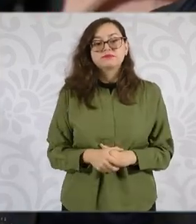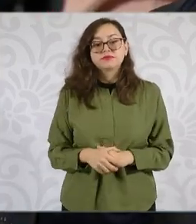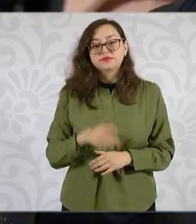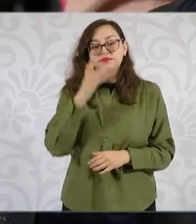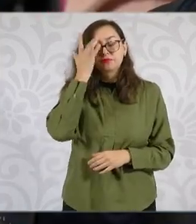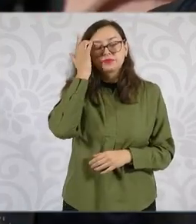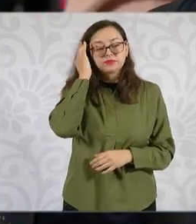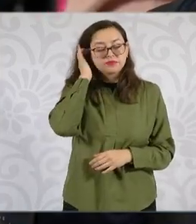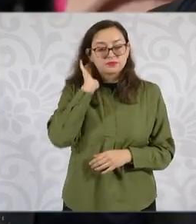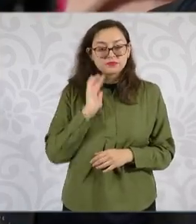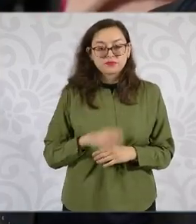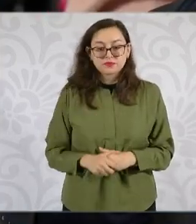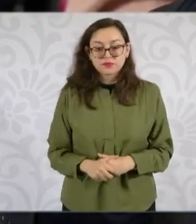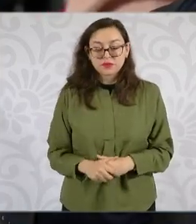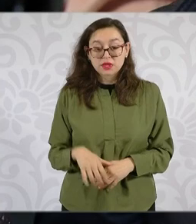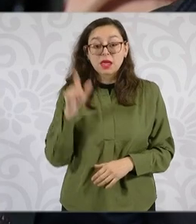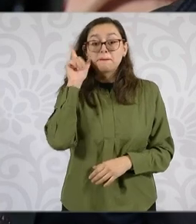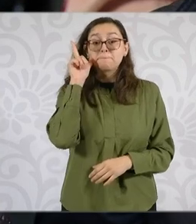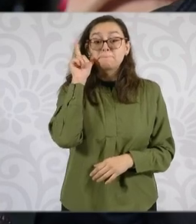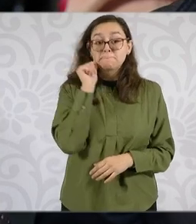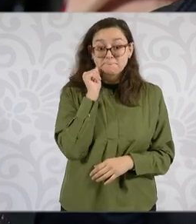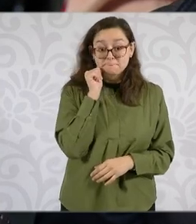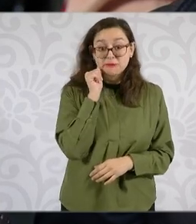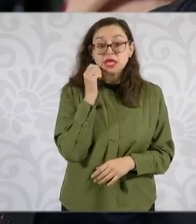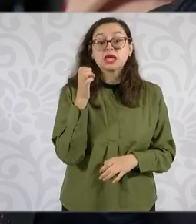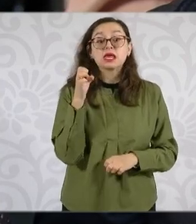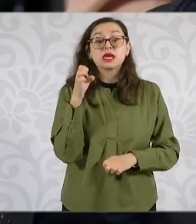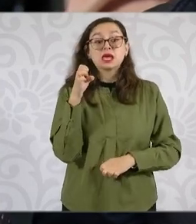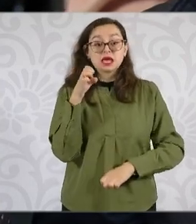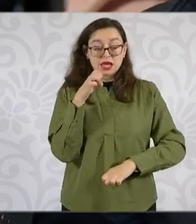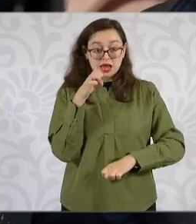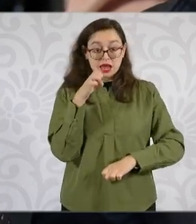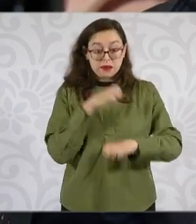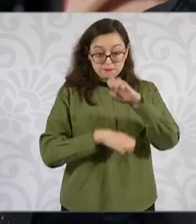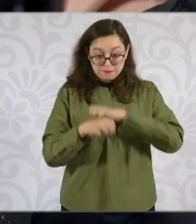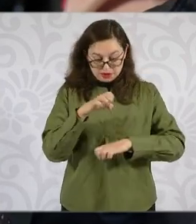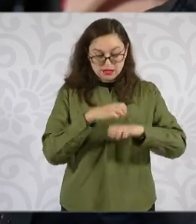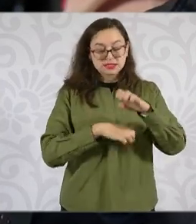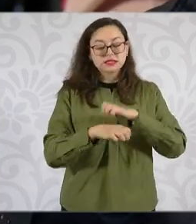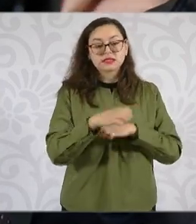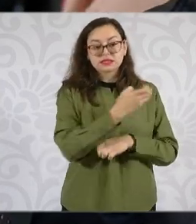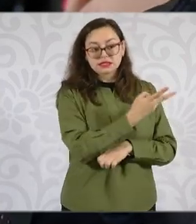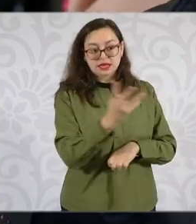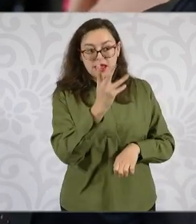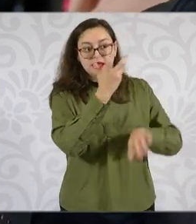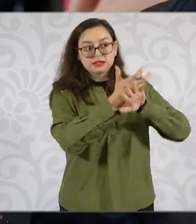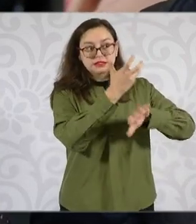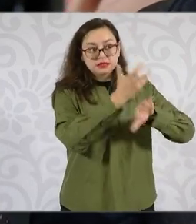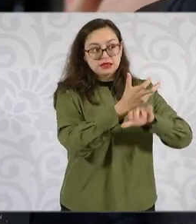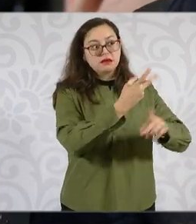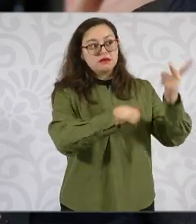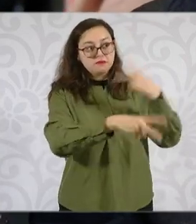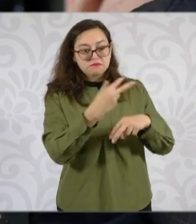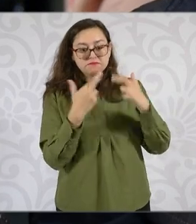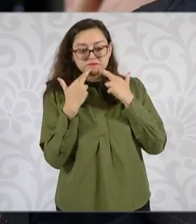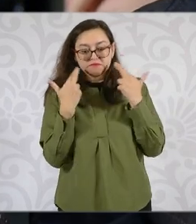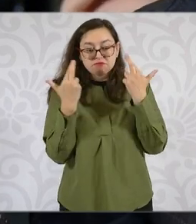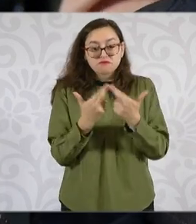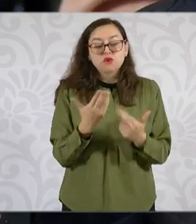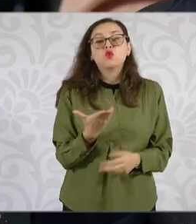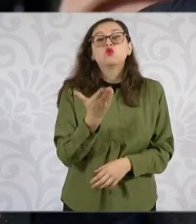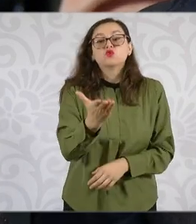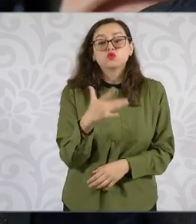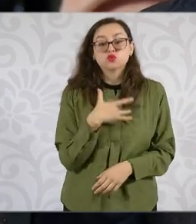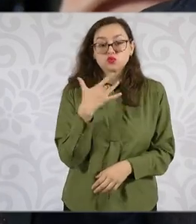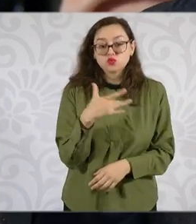mañana, sobre el diálogo de alto nivel con los empresarios de Estados Unidos. ¿Cuál es el mensaje que su gobierno